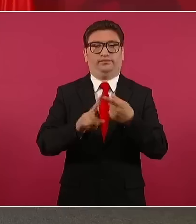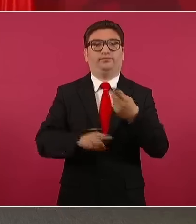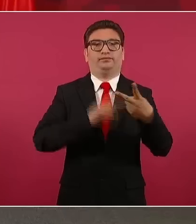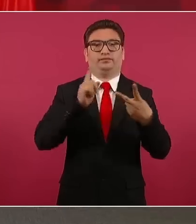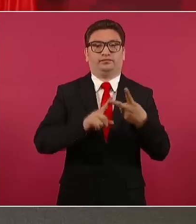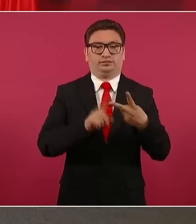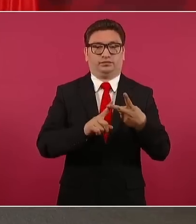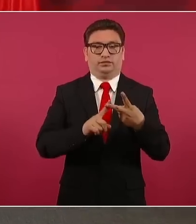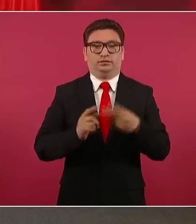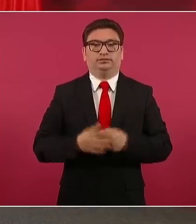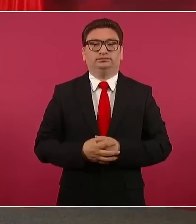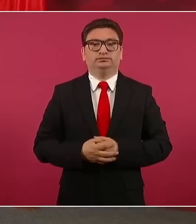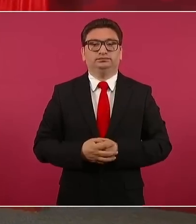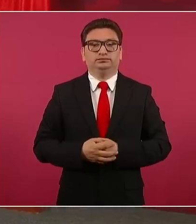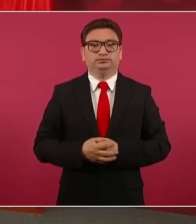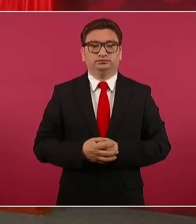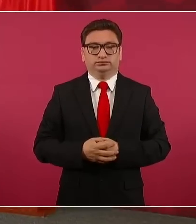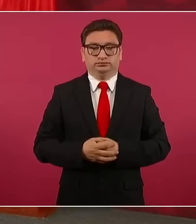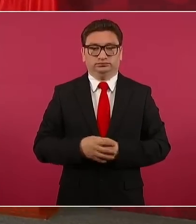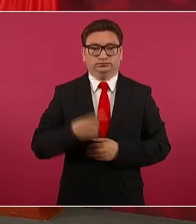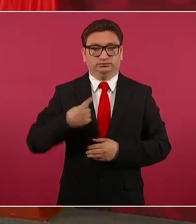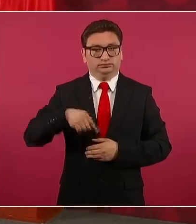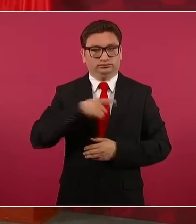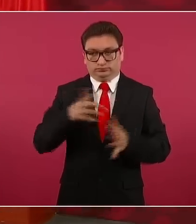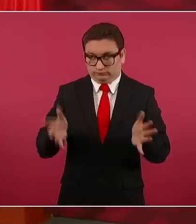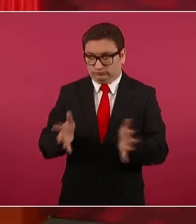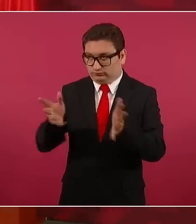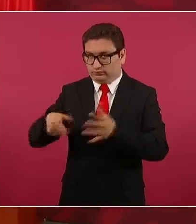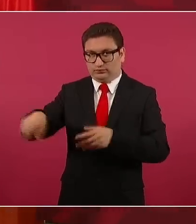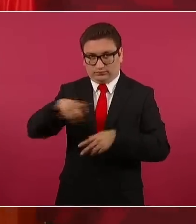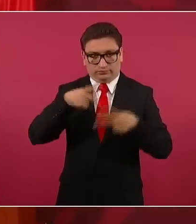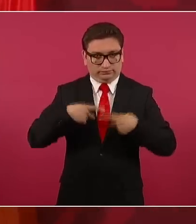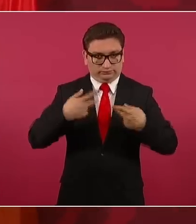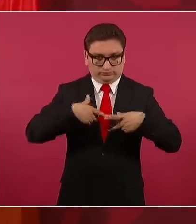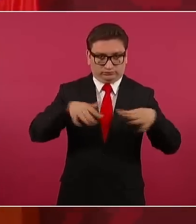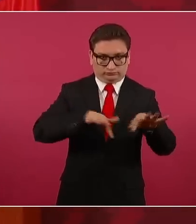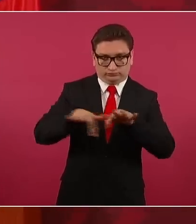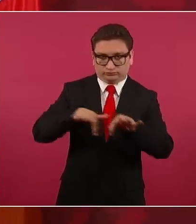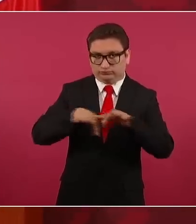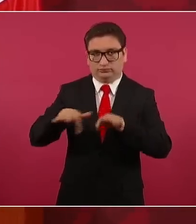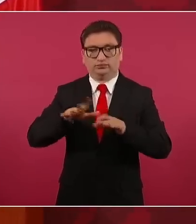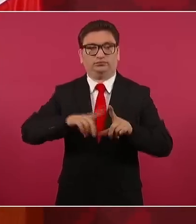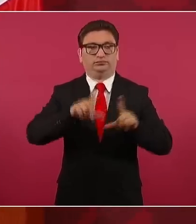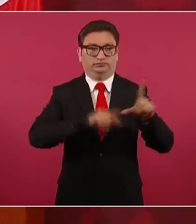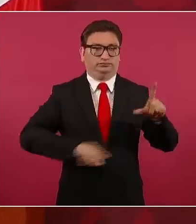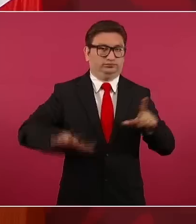es que estamos impulsando la actividad productiva en el país.